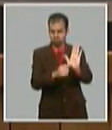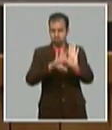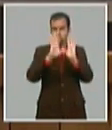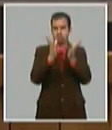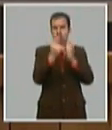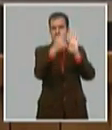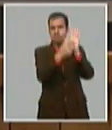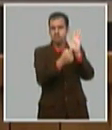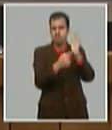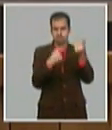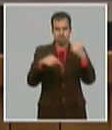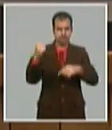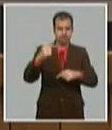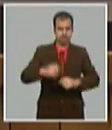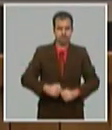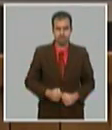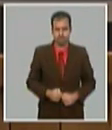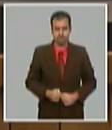aspectos principales.